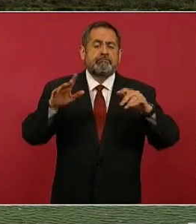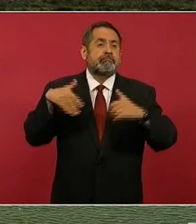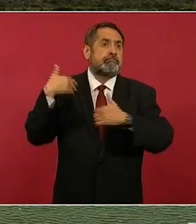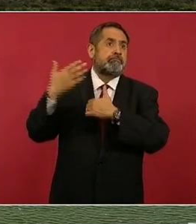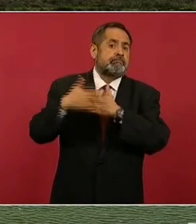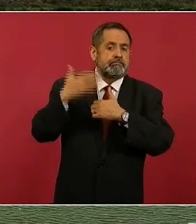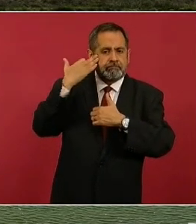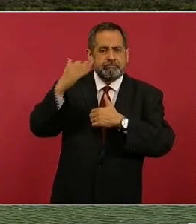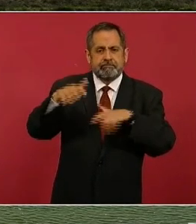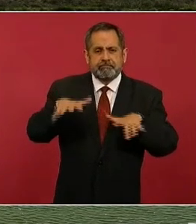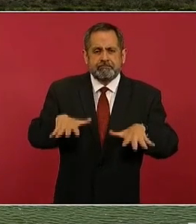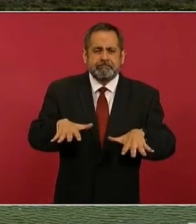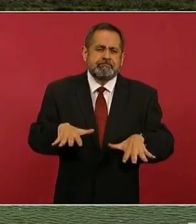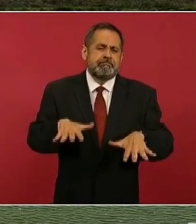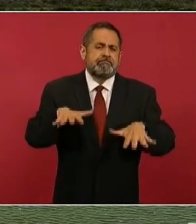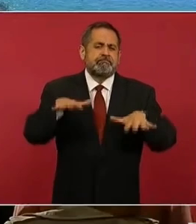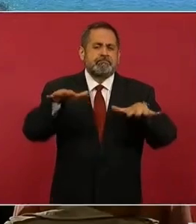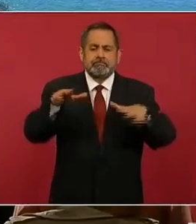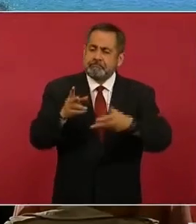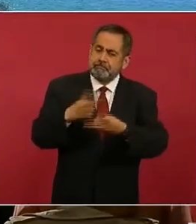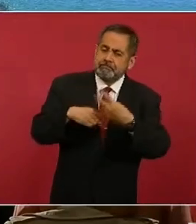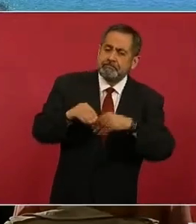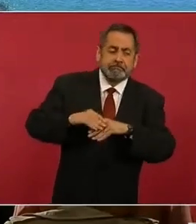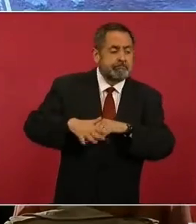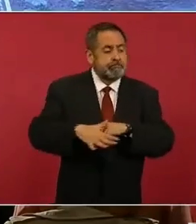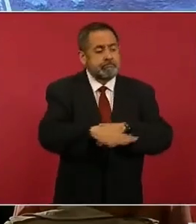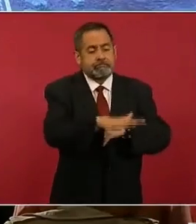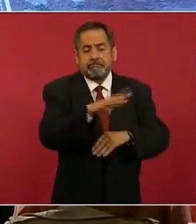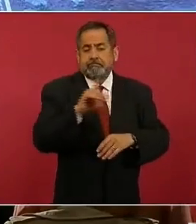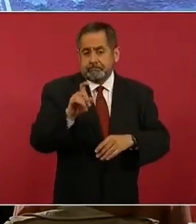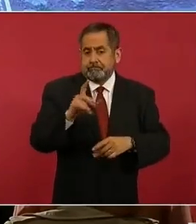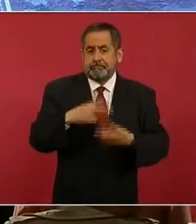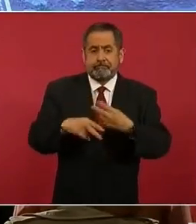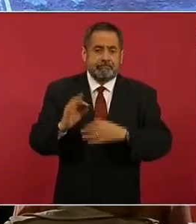temporada de lluvia empezarán a vertir agua hacia la zona. Adelante.